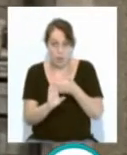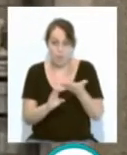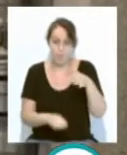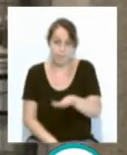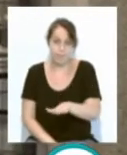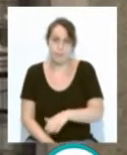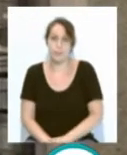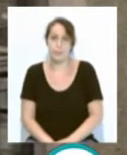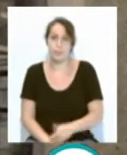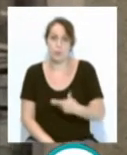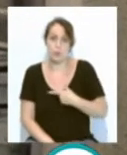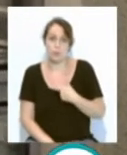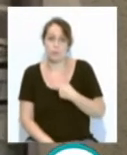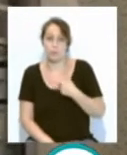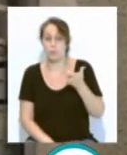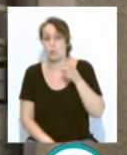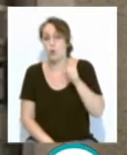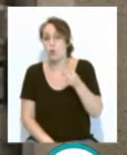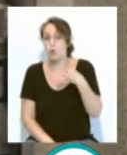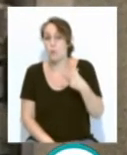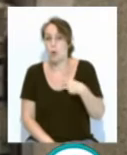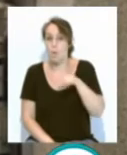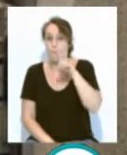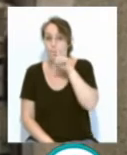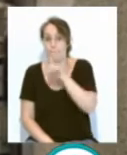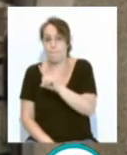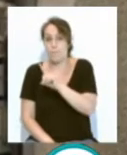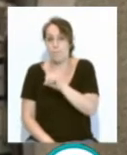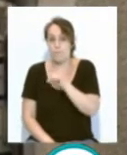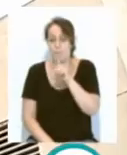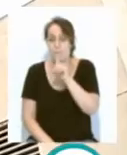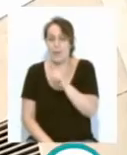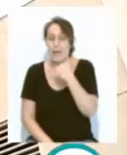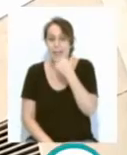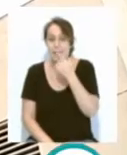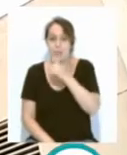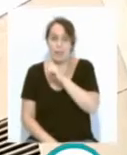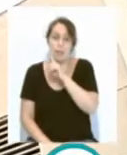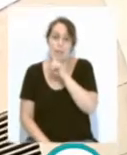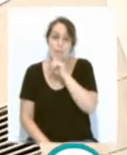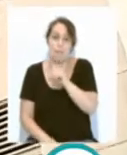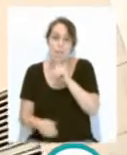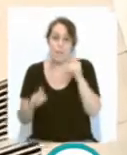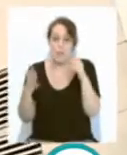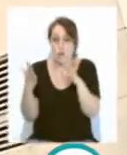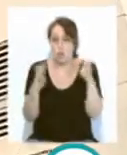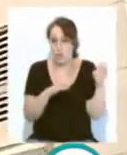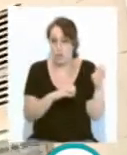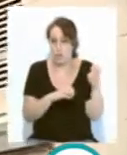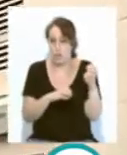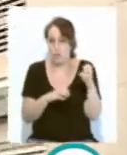agosto. Una cifra muy lejana a los 1.851 fallecidos por el virus de la influenza o gripe en todo el año